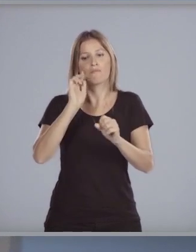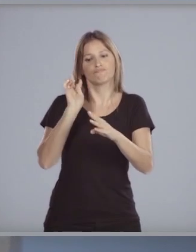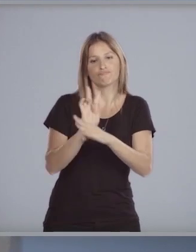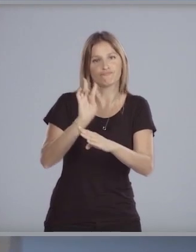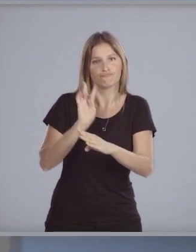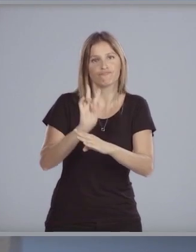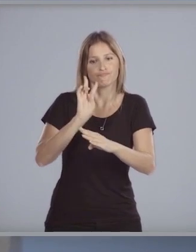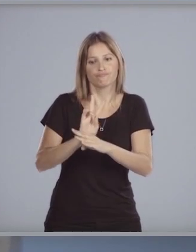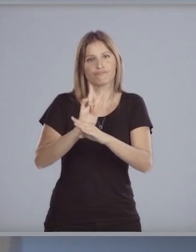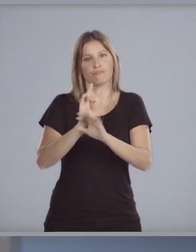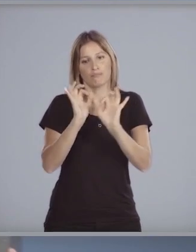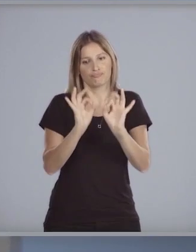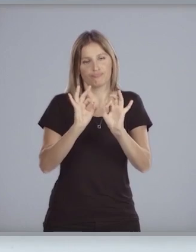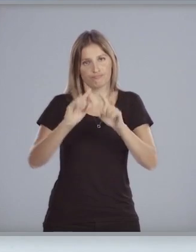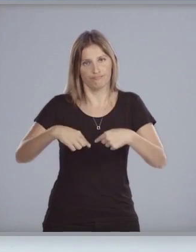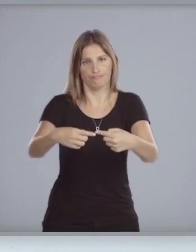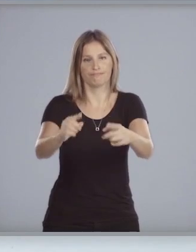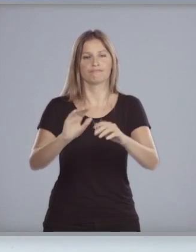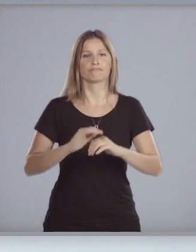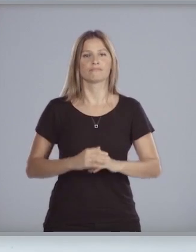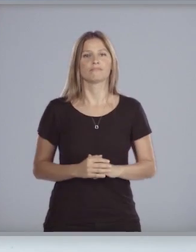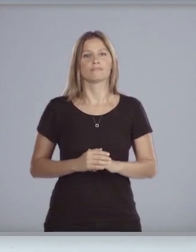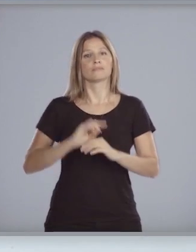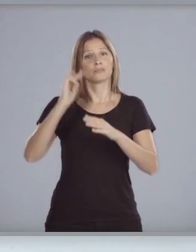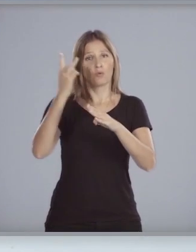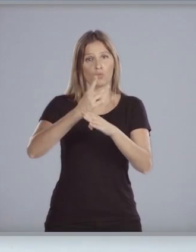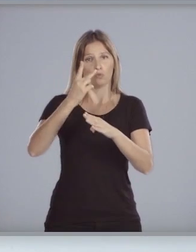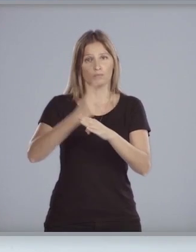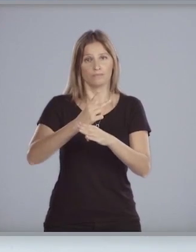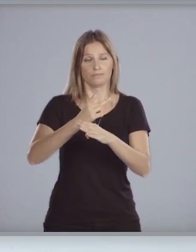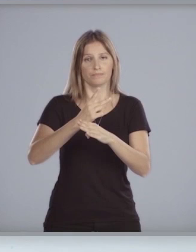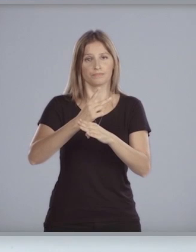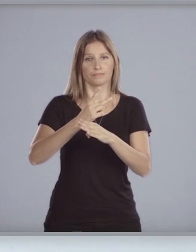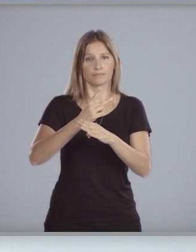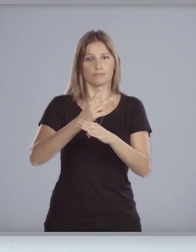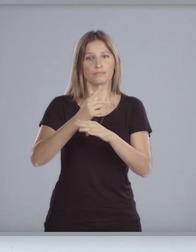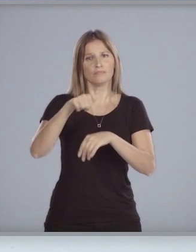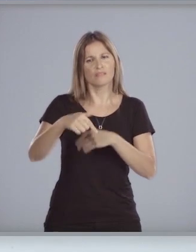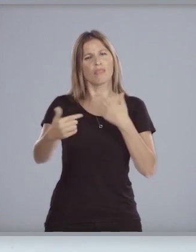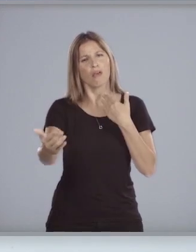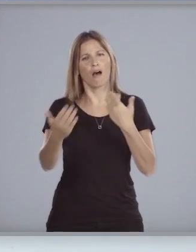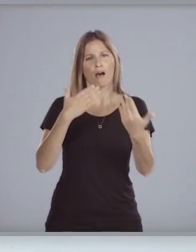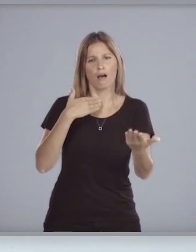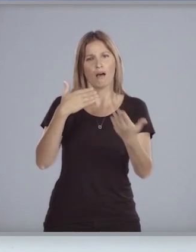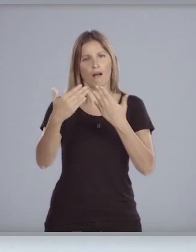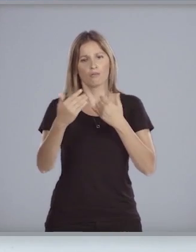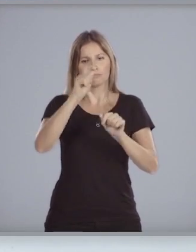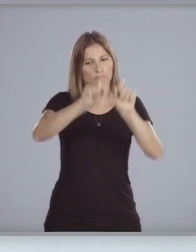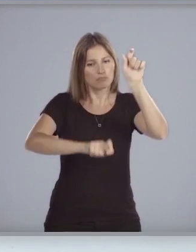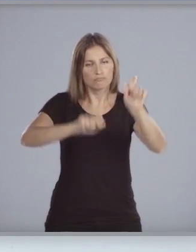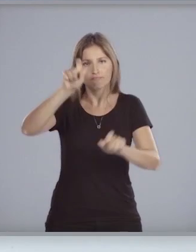proteger su integridad. En segundo lugar, el diálogo social